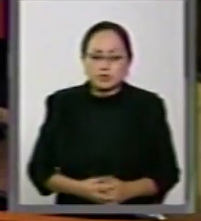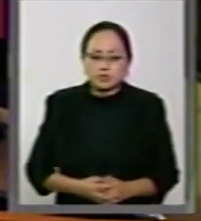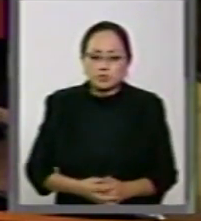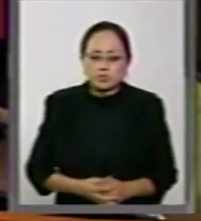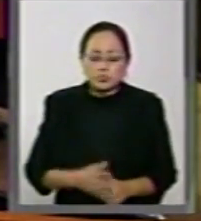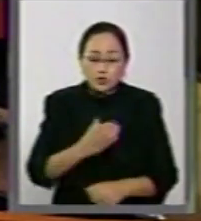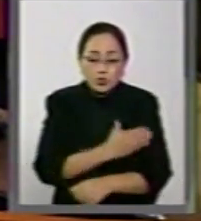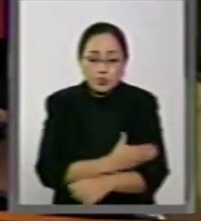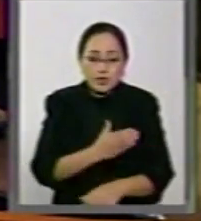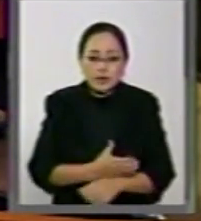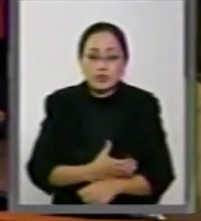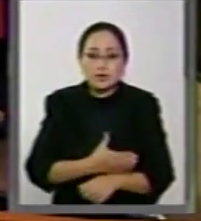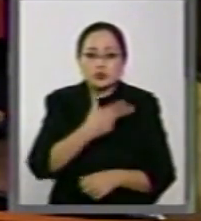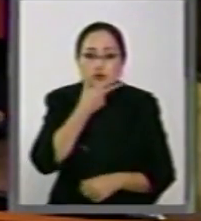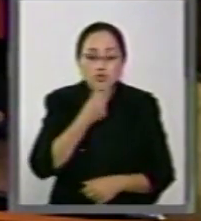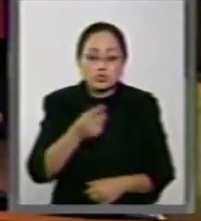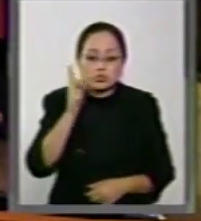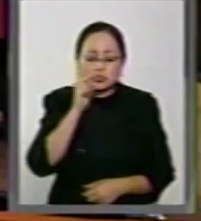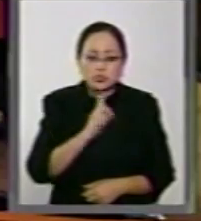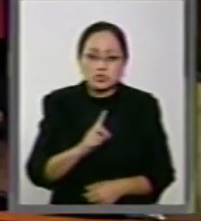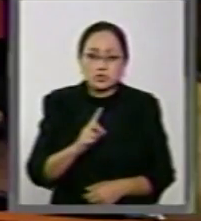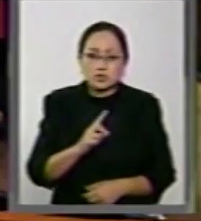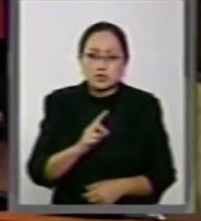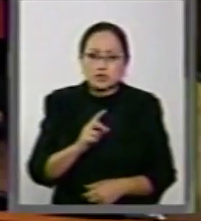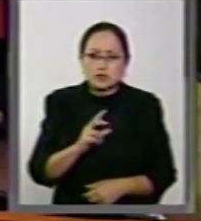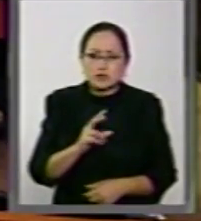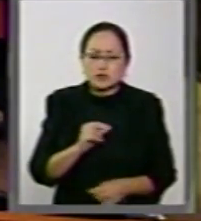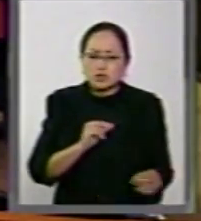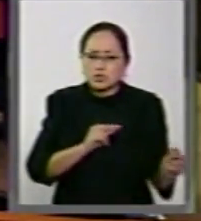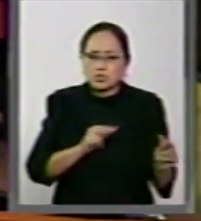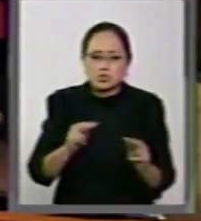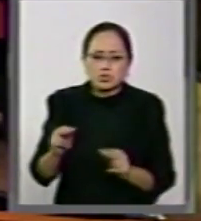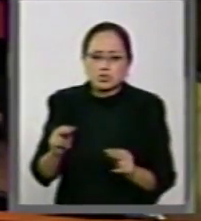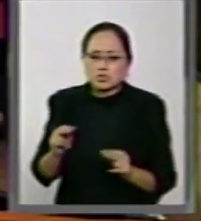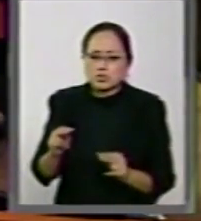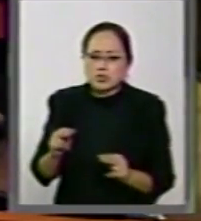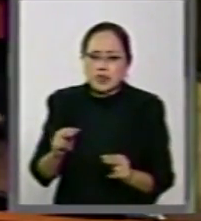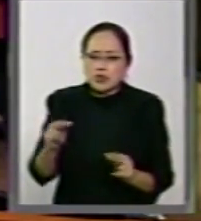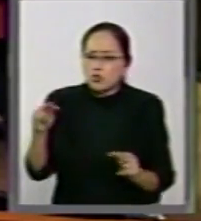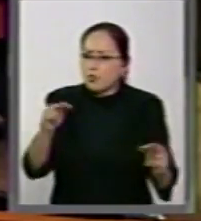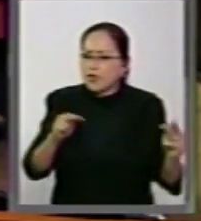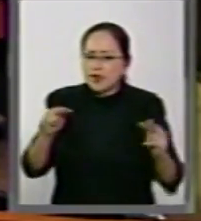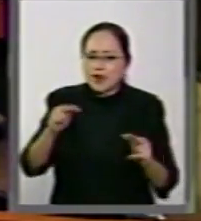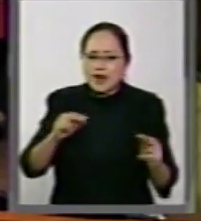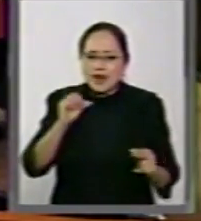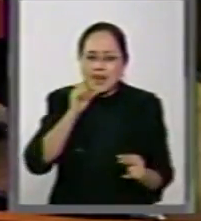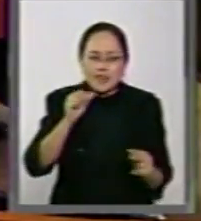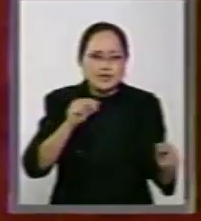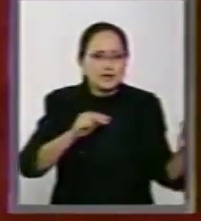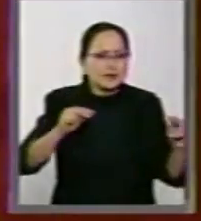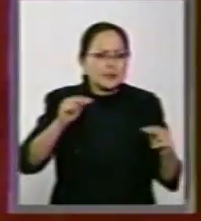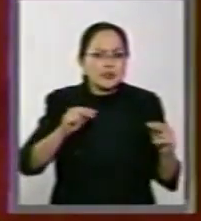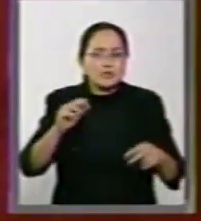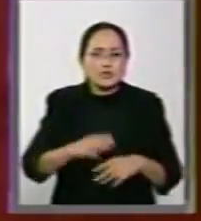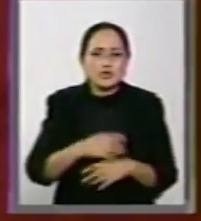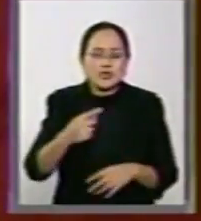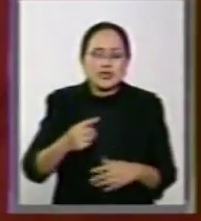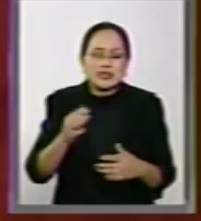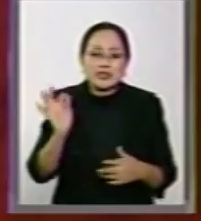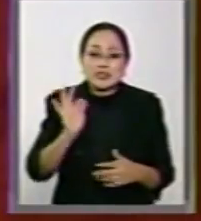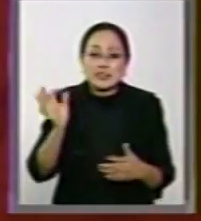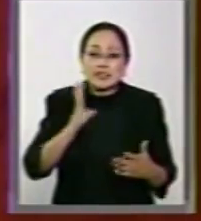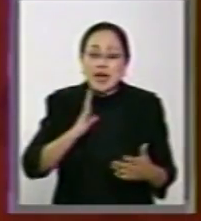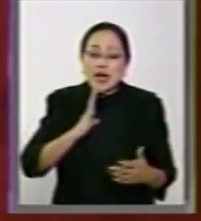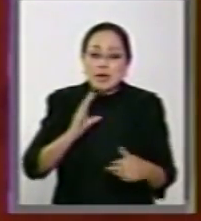compañeras y compañeros ni siquiera han mirado, volteado a mirar feo a nadie para que no haya otro pretexto que